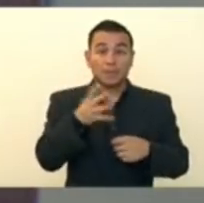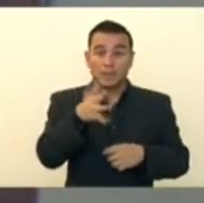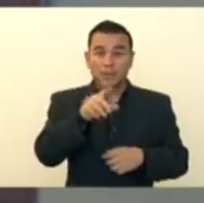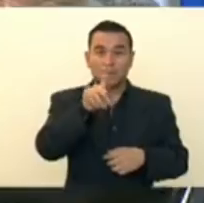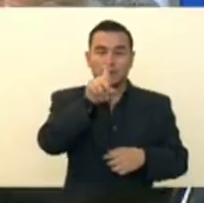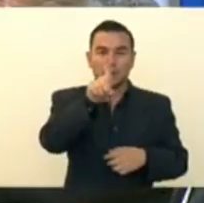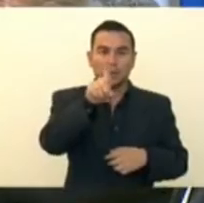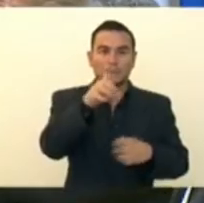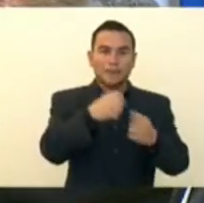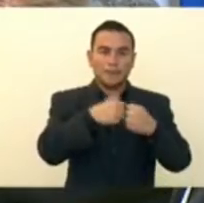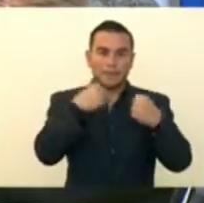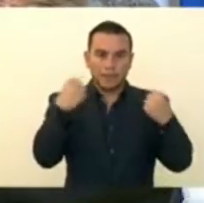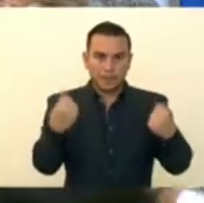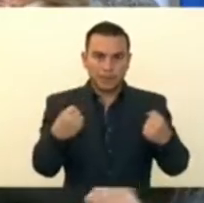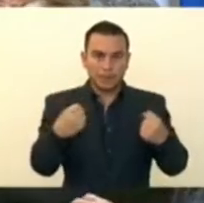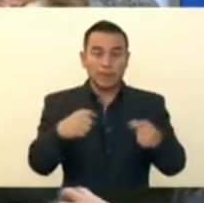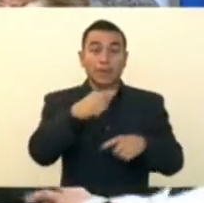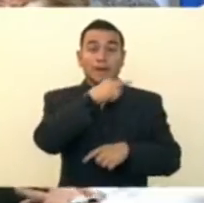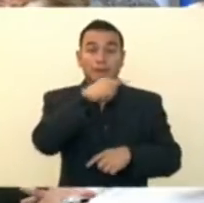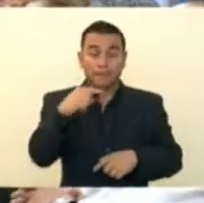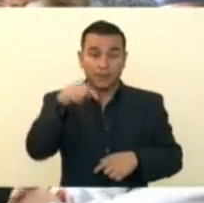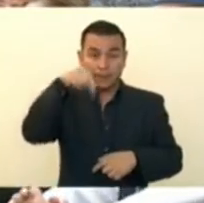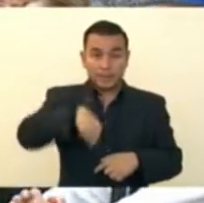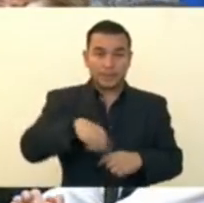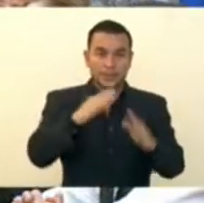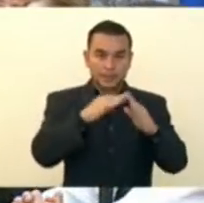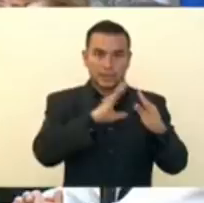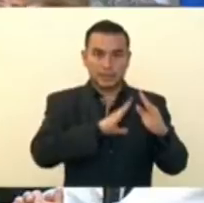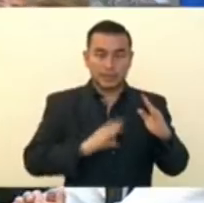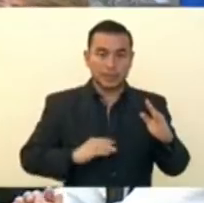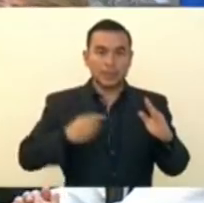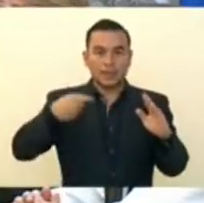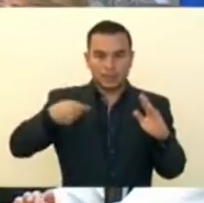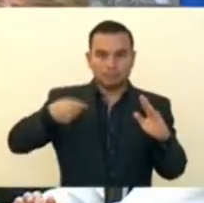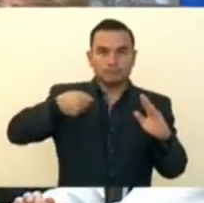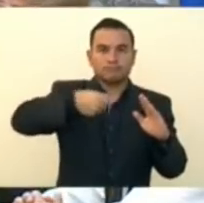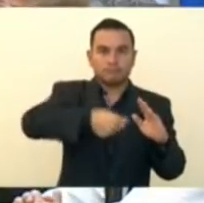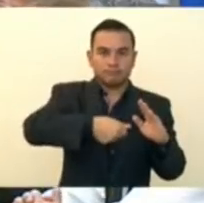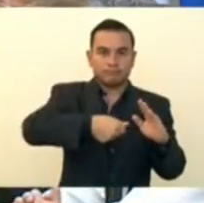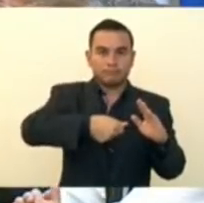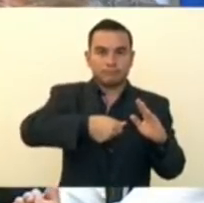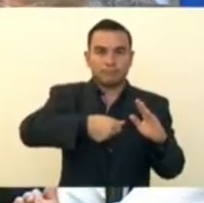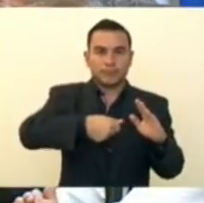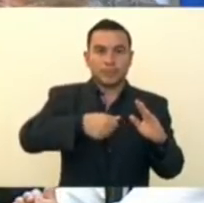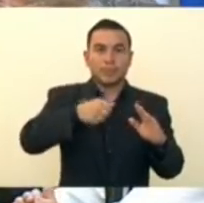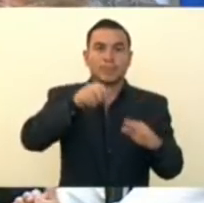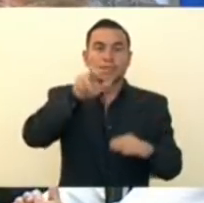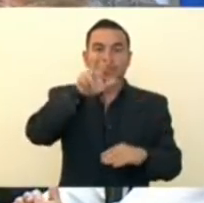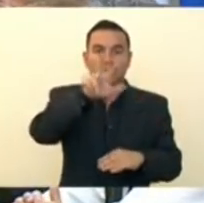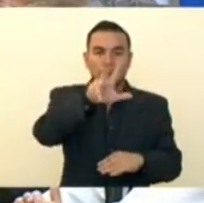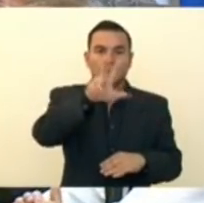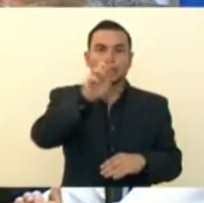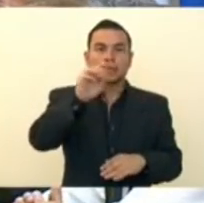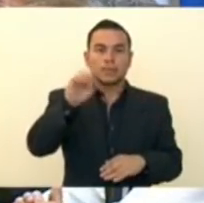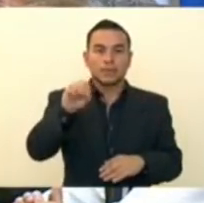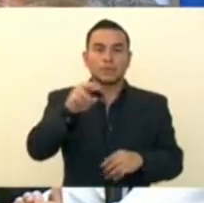de hogares, el 75% de la población van a recibir una transferencia de 300 dólares.